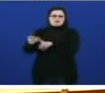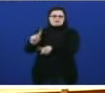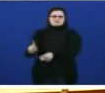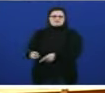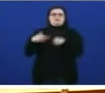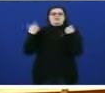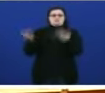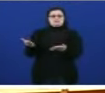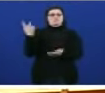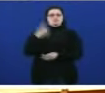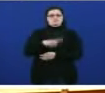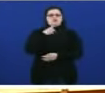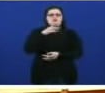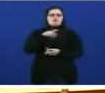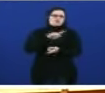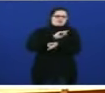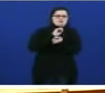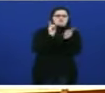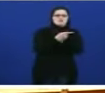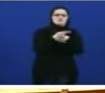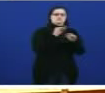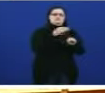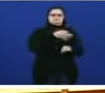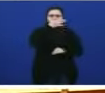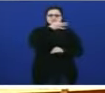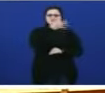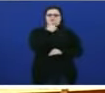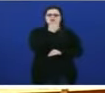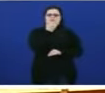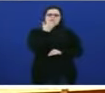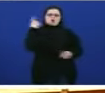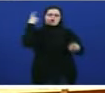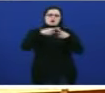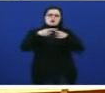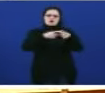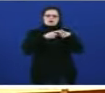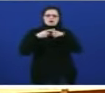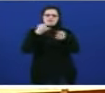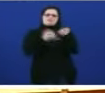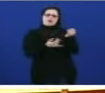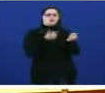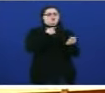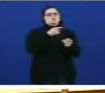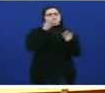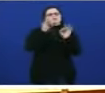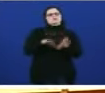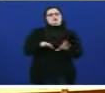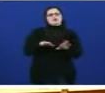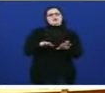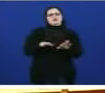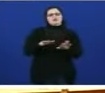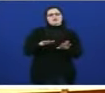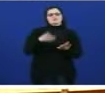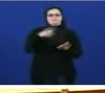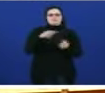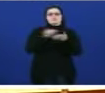provocaron algúnas mudanzas no seu discurso ainda que comparto seus objetivos xa non gosta tanto de aparecer en certas compañas máis